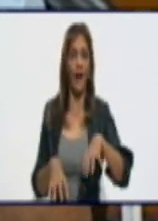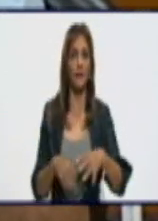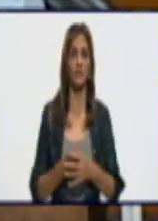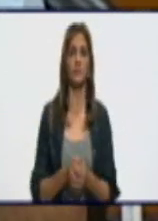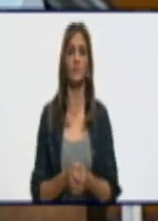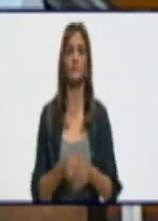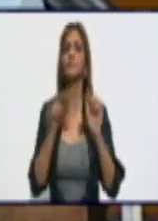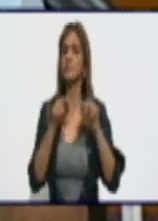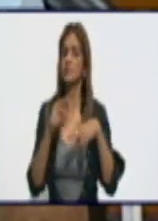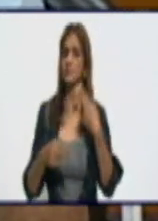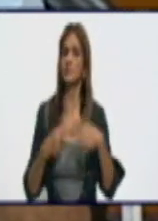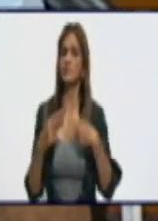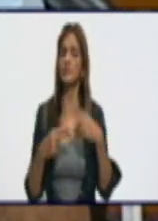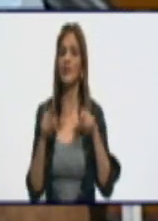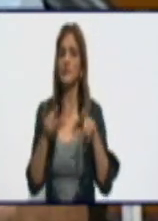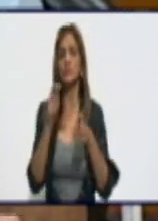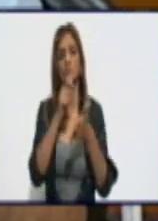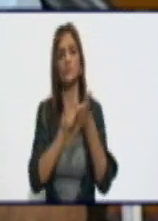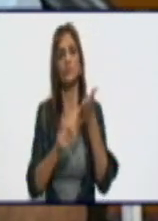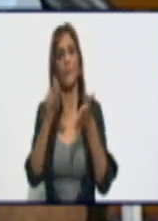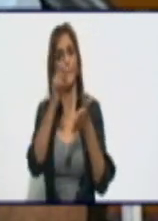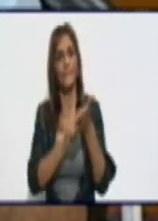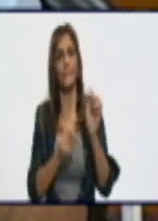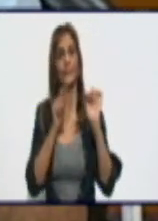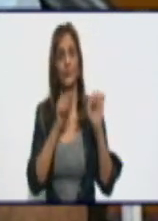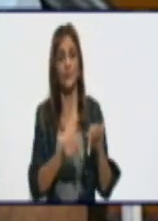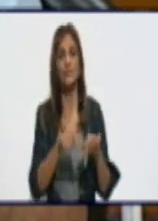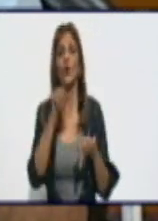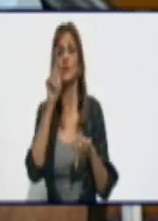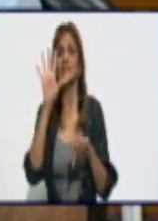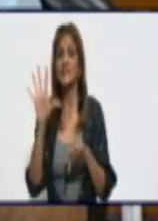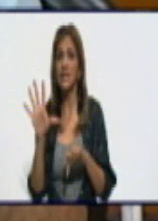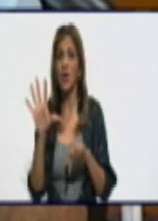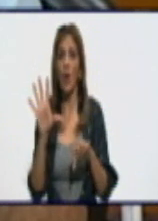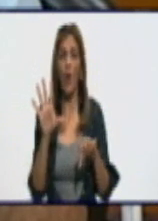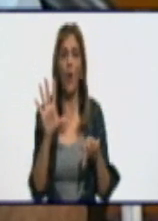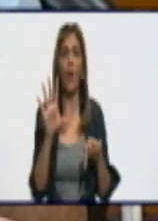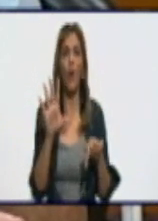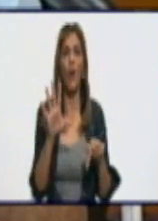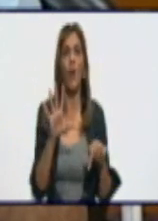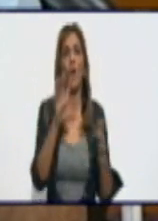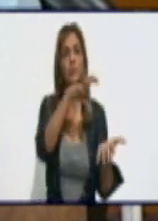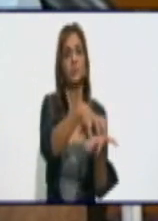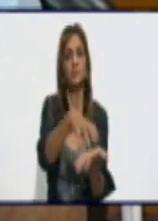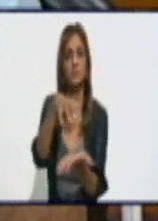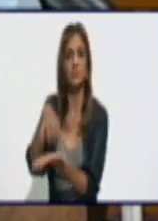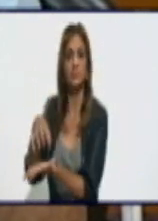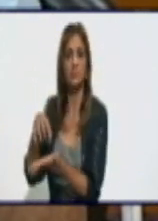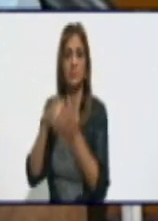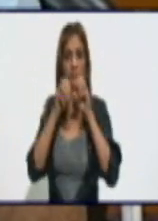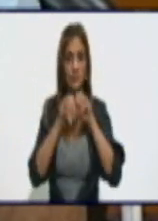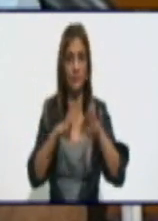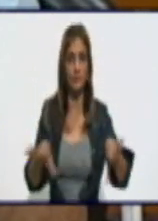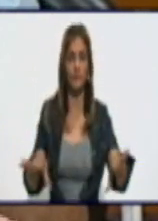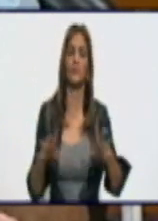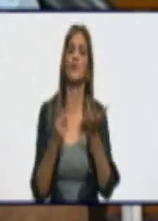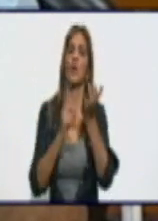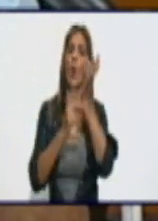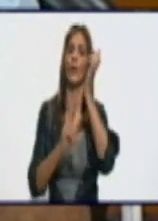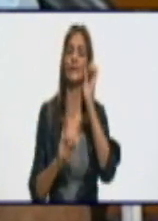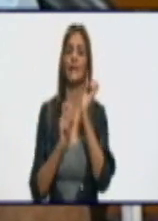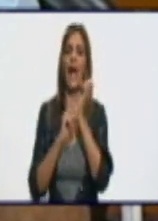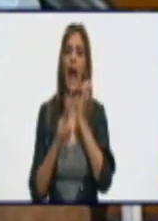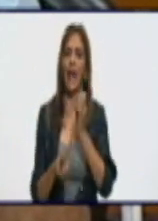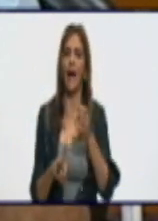se citaban están preconcebidos, son cinco bloques a nivel de provincia, en nuestra página oficial de Facebook